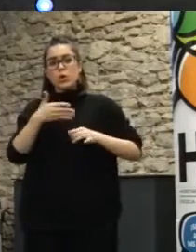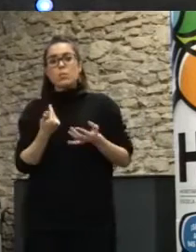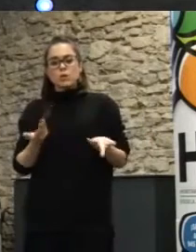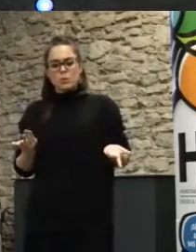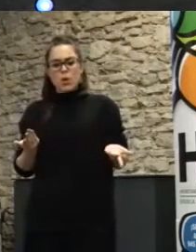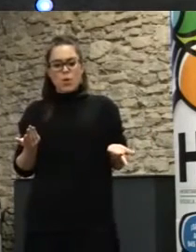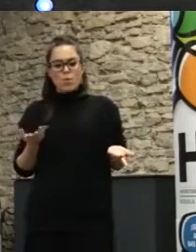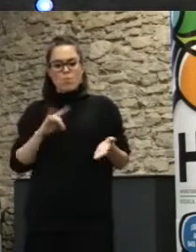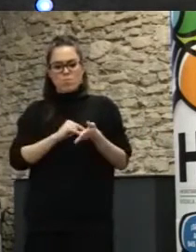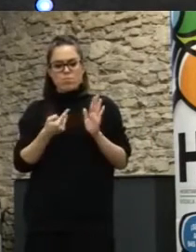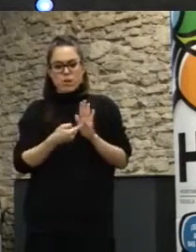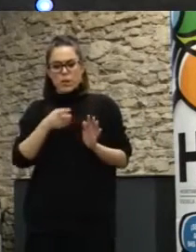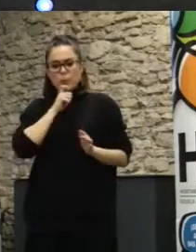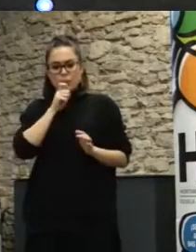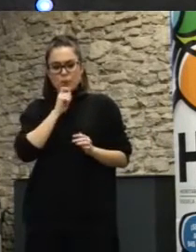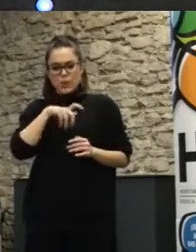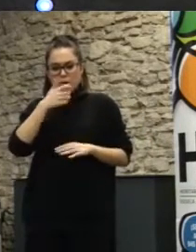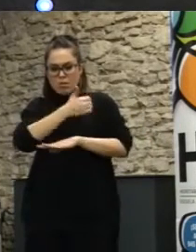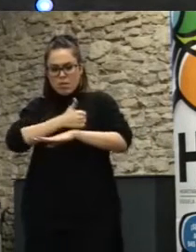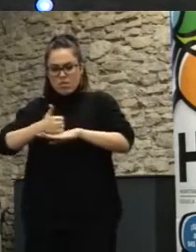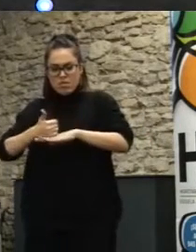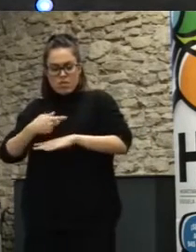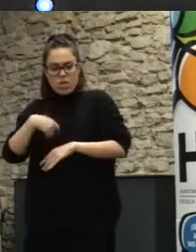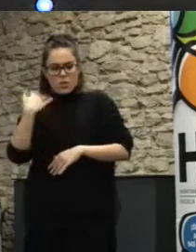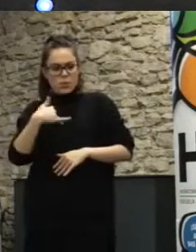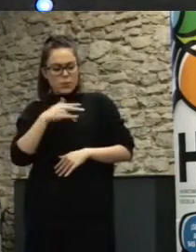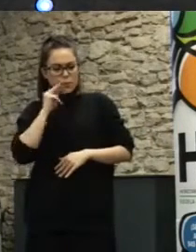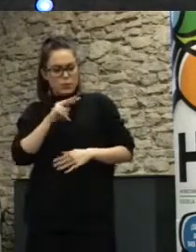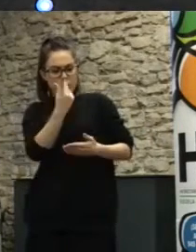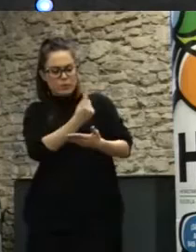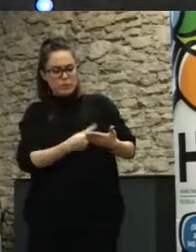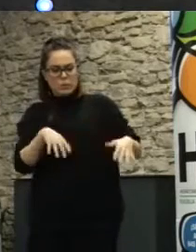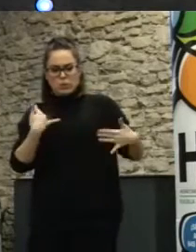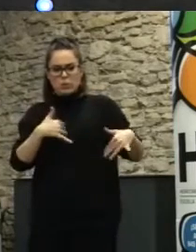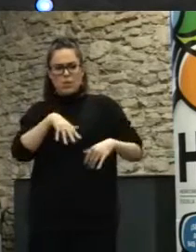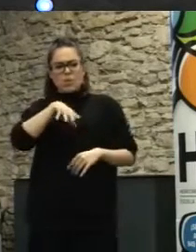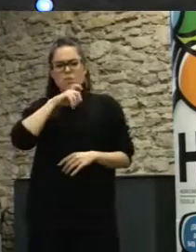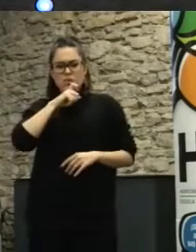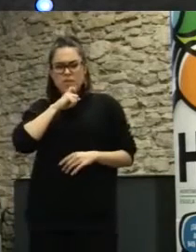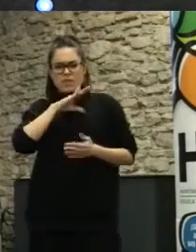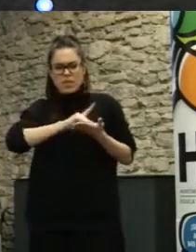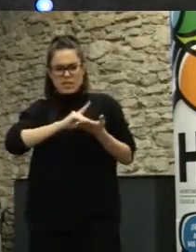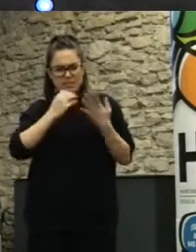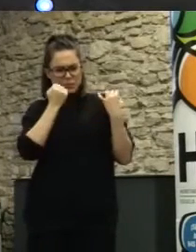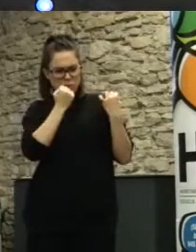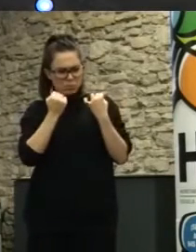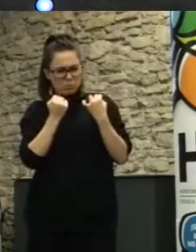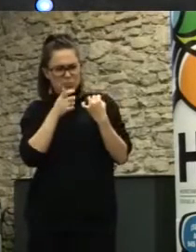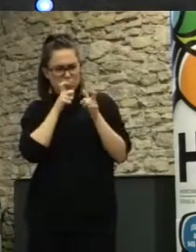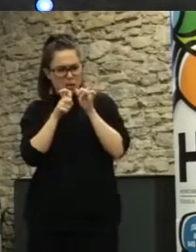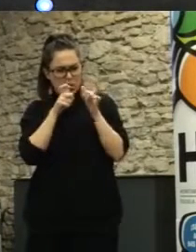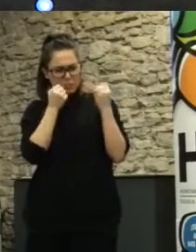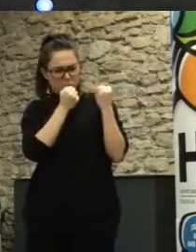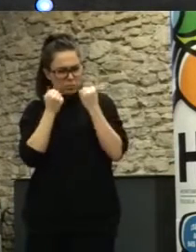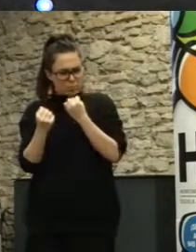complejo para comprender para un ciudadano medio. Tenía datos de carácter técnico de